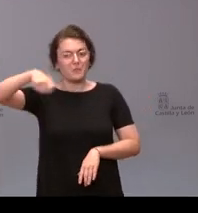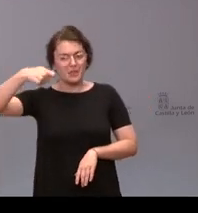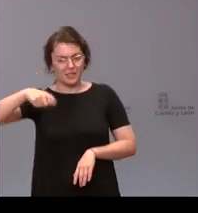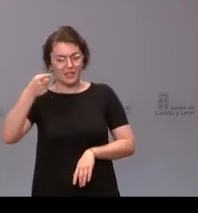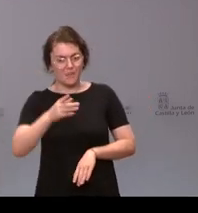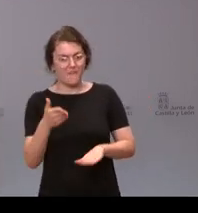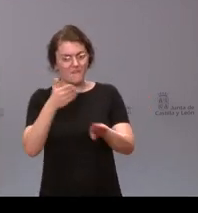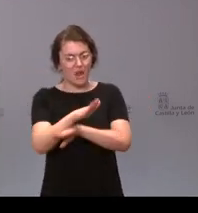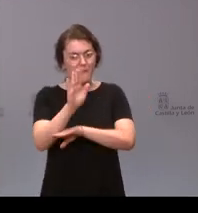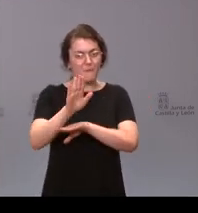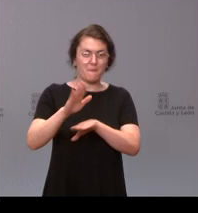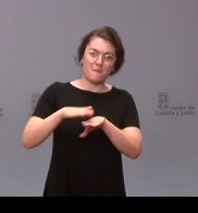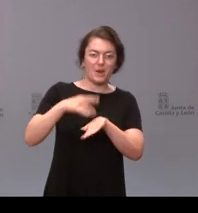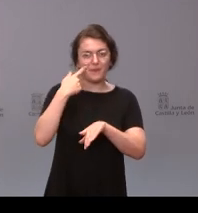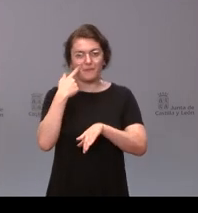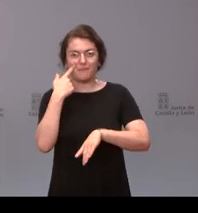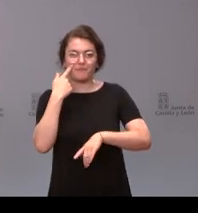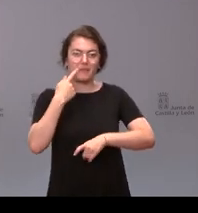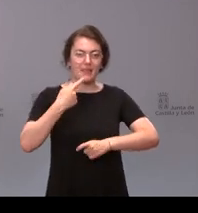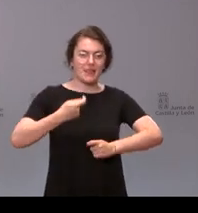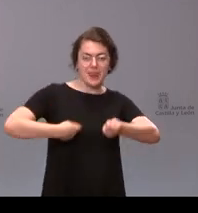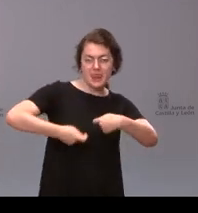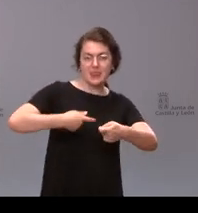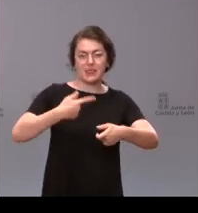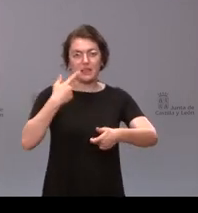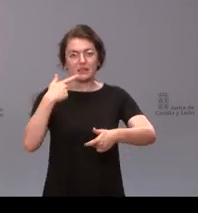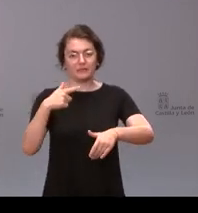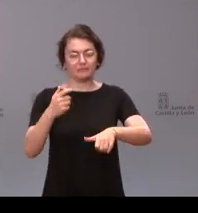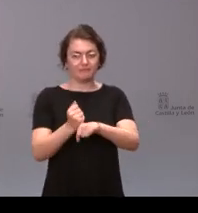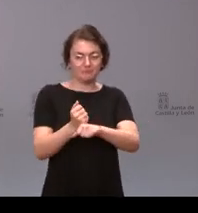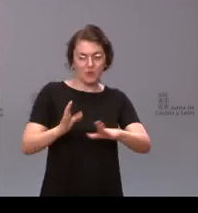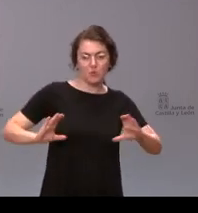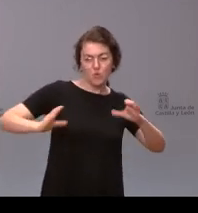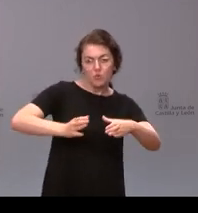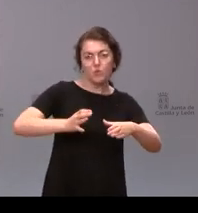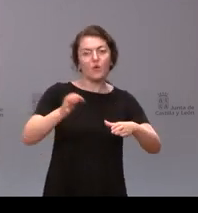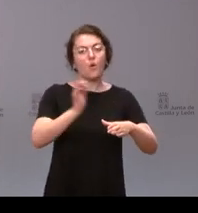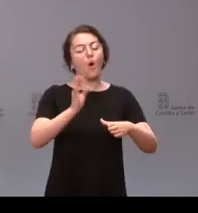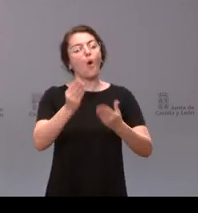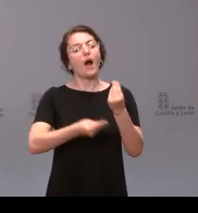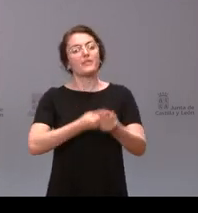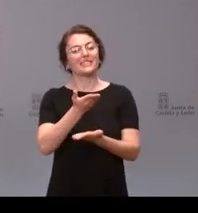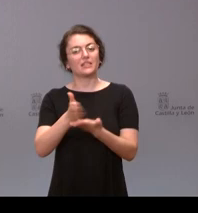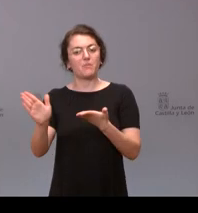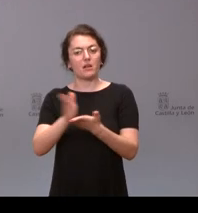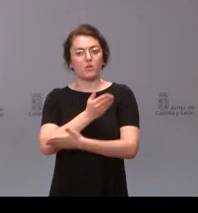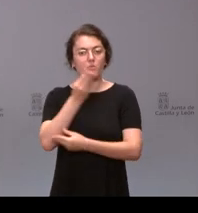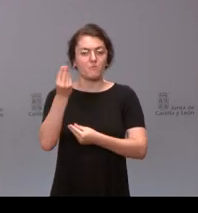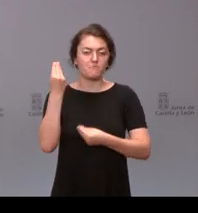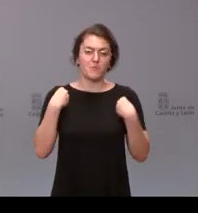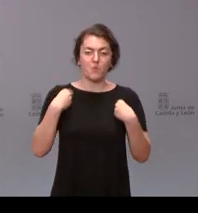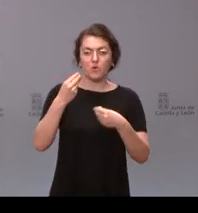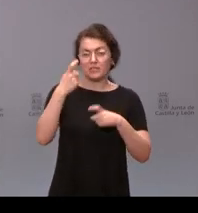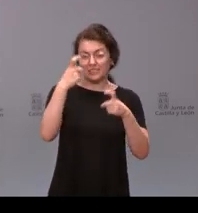ambas partes del gobierno en conjunto o se va a hacer por separado como se intentó hacer la